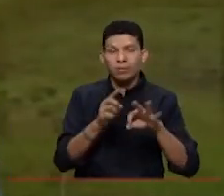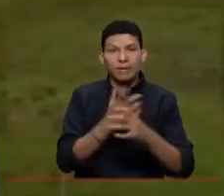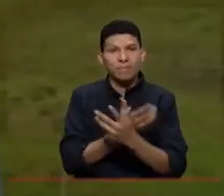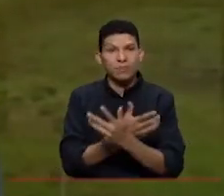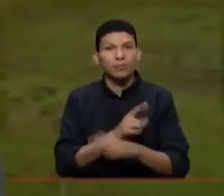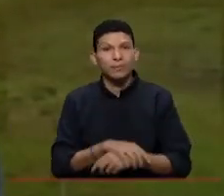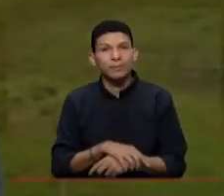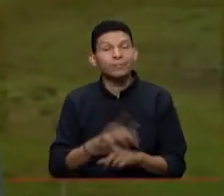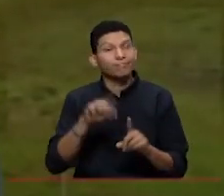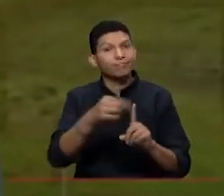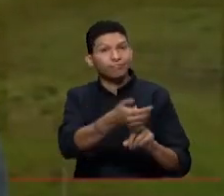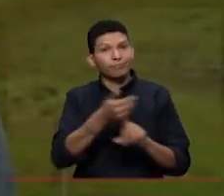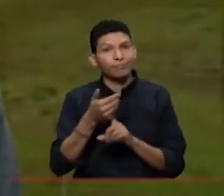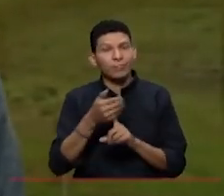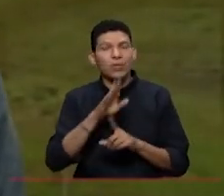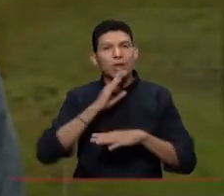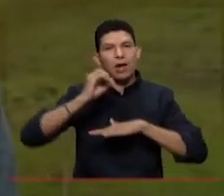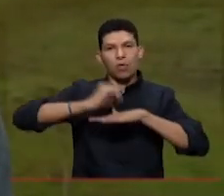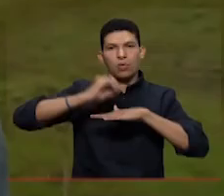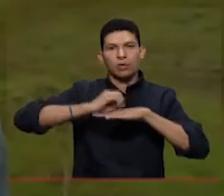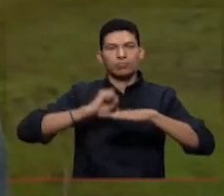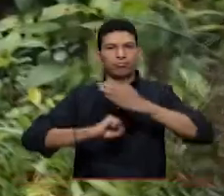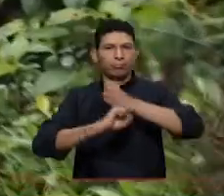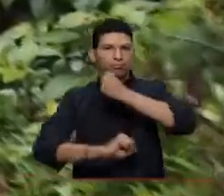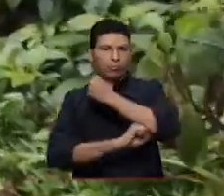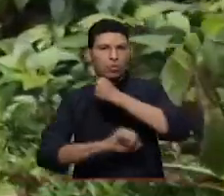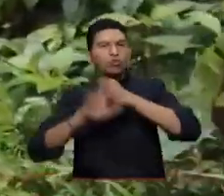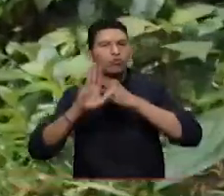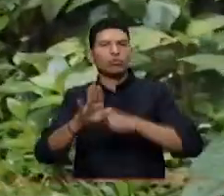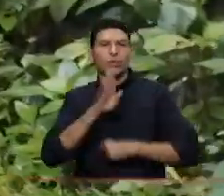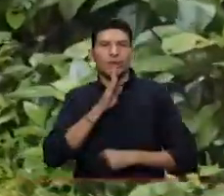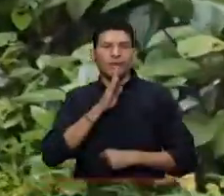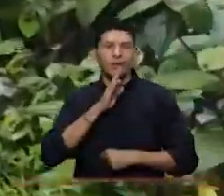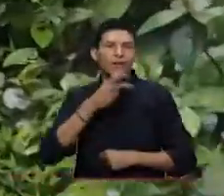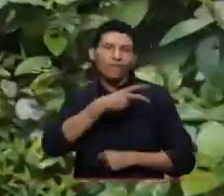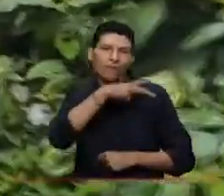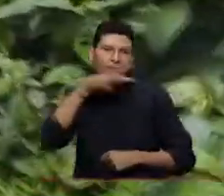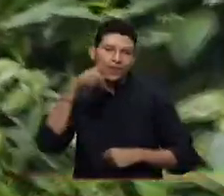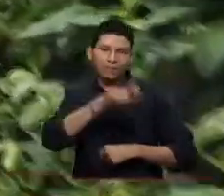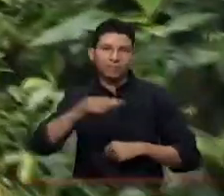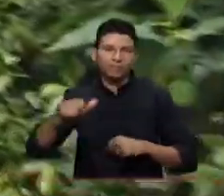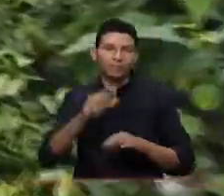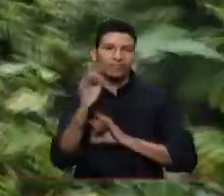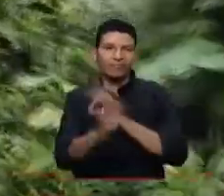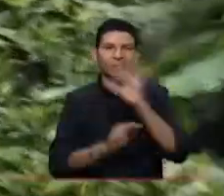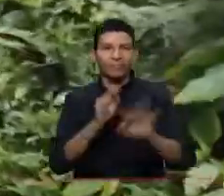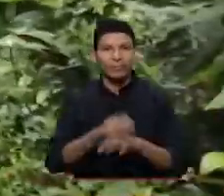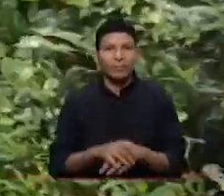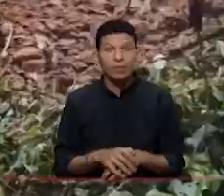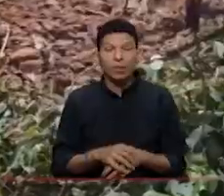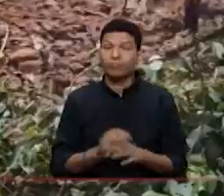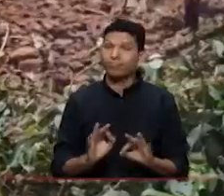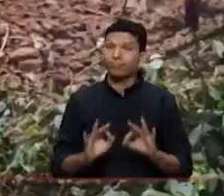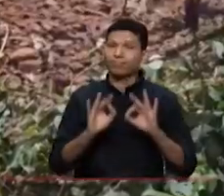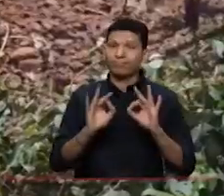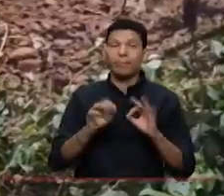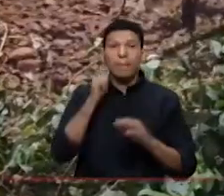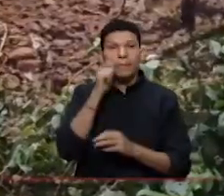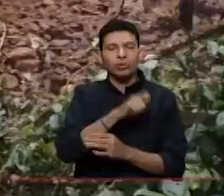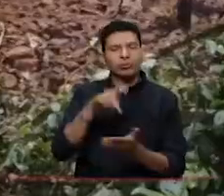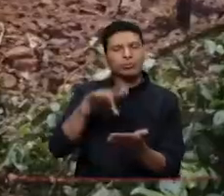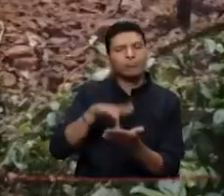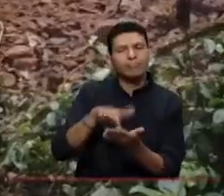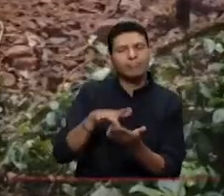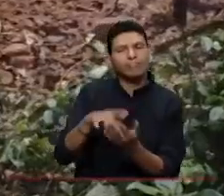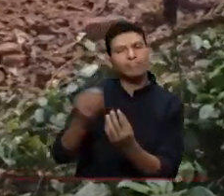una reserva que es conservada por una organización de base campesina. La gira fue todo un éxito. Por supuesto, los participantes se llevaron lo